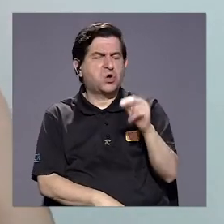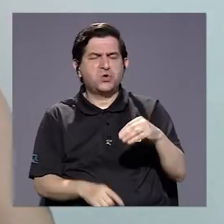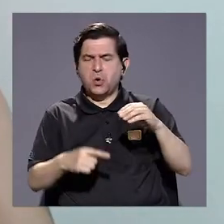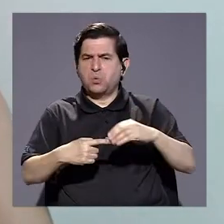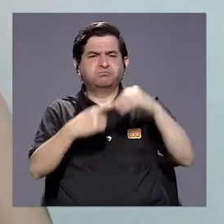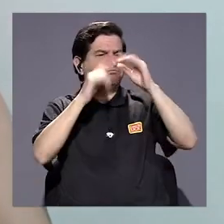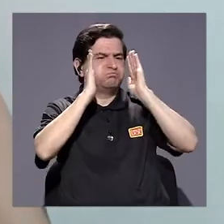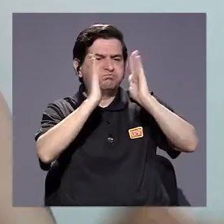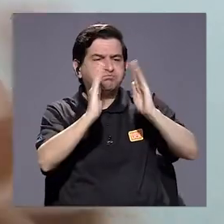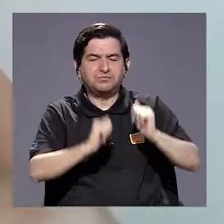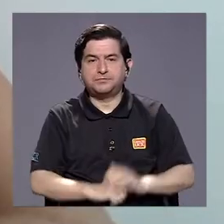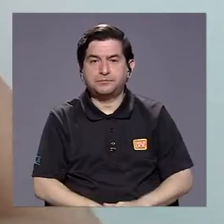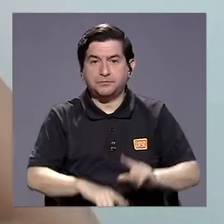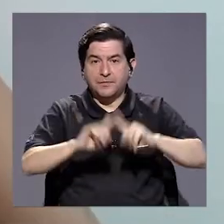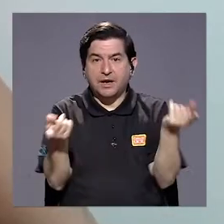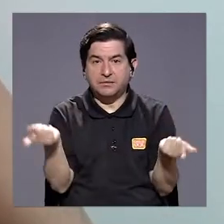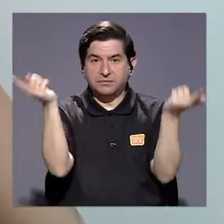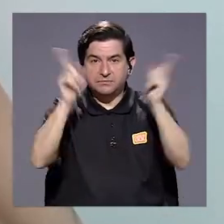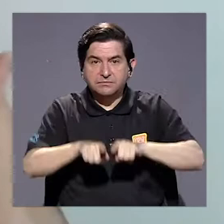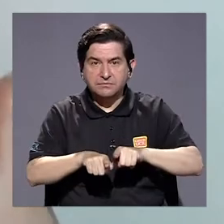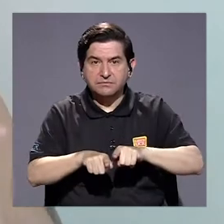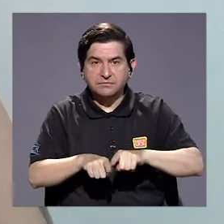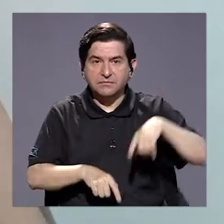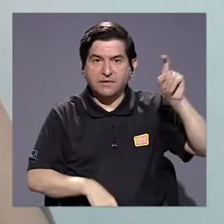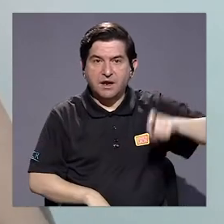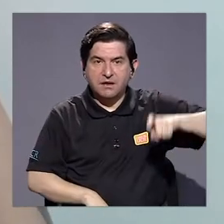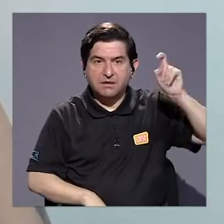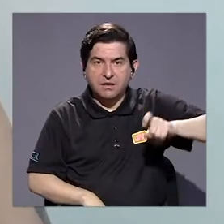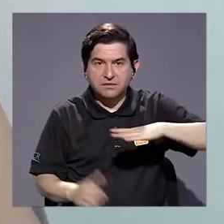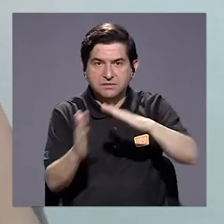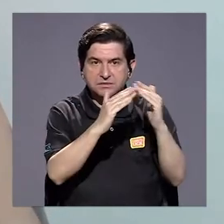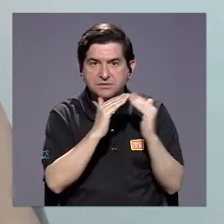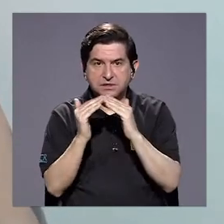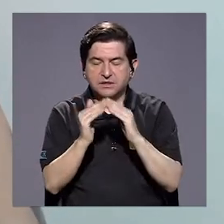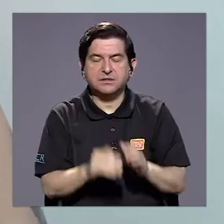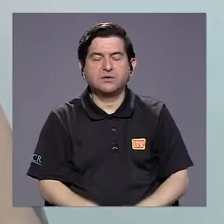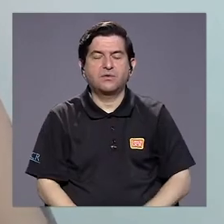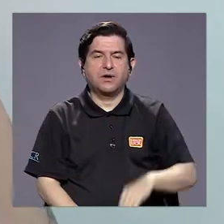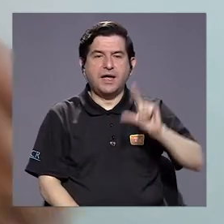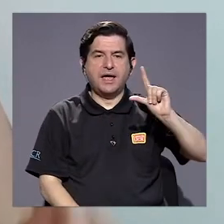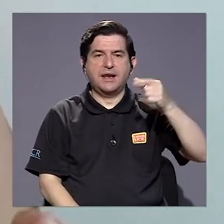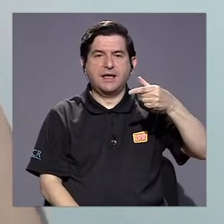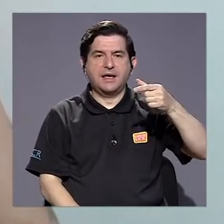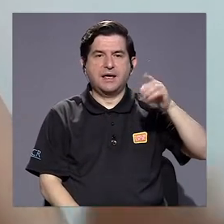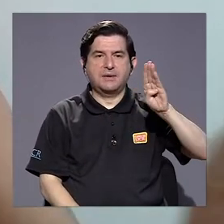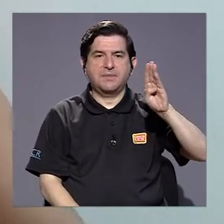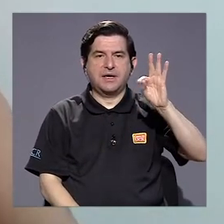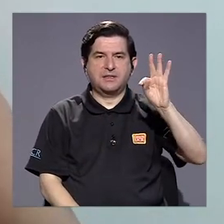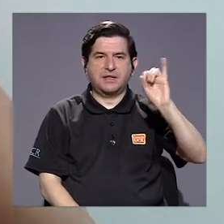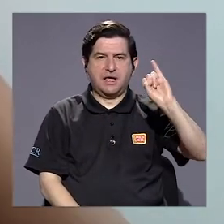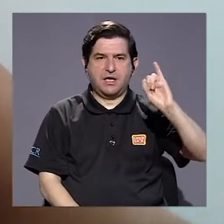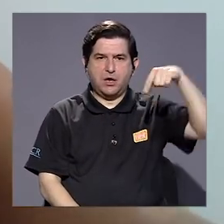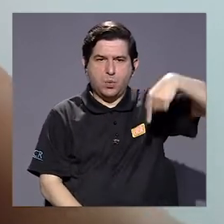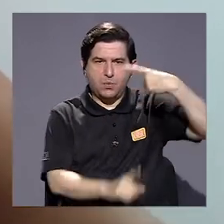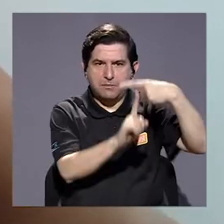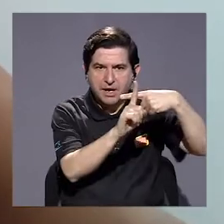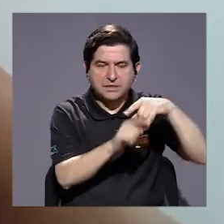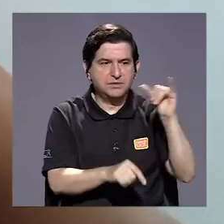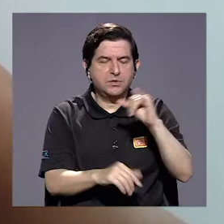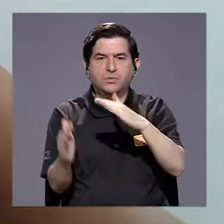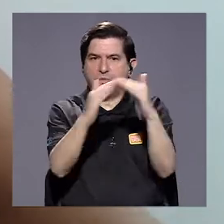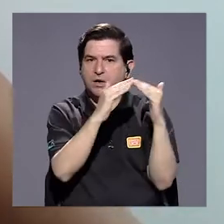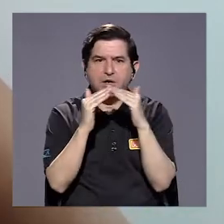prioritario. Lo que pasa es que las necesidades de la población LGBTIQ son también las necesidades de la